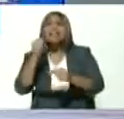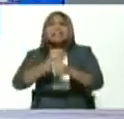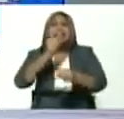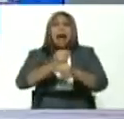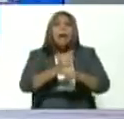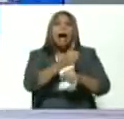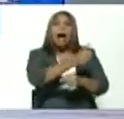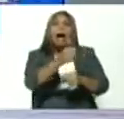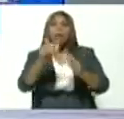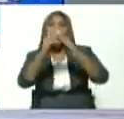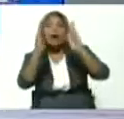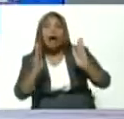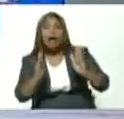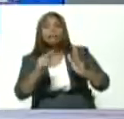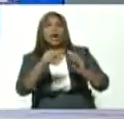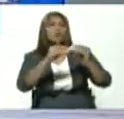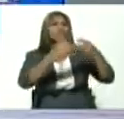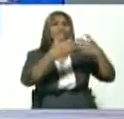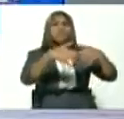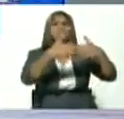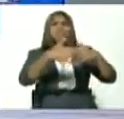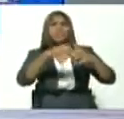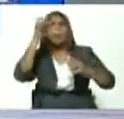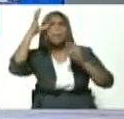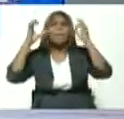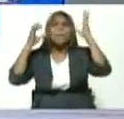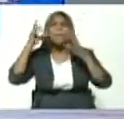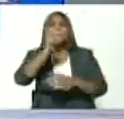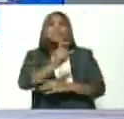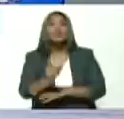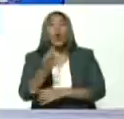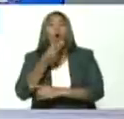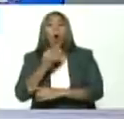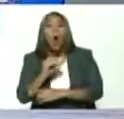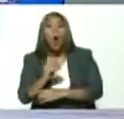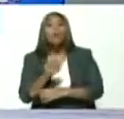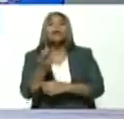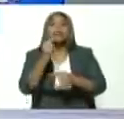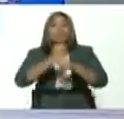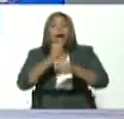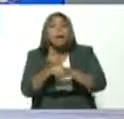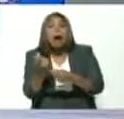en cada hogar. Mucha juventud está produciendo.